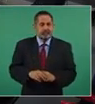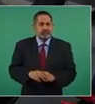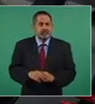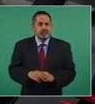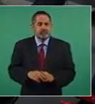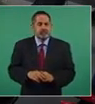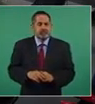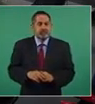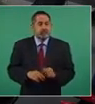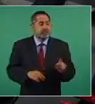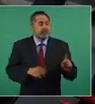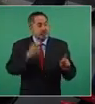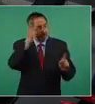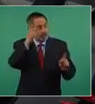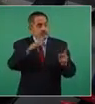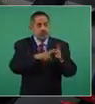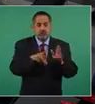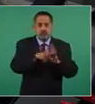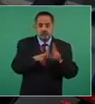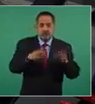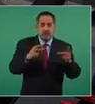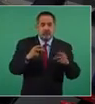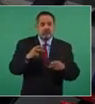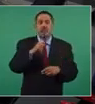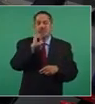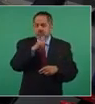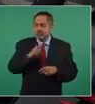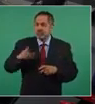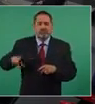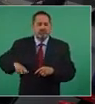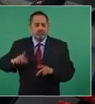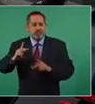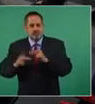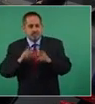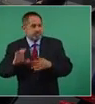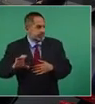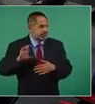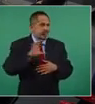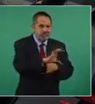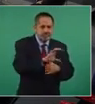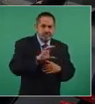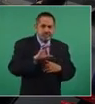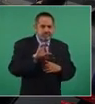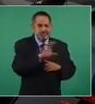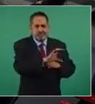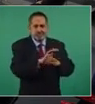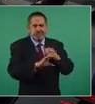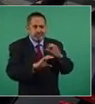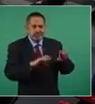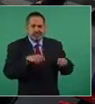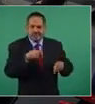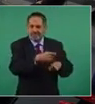El dueño del universal tiene también crédito en la banca de desarrollo.